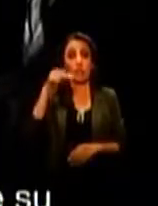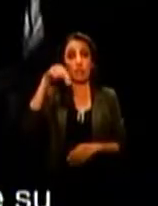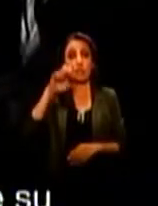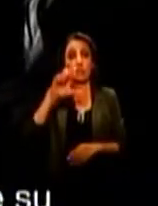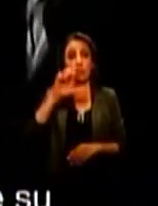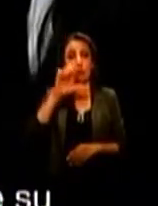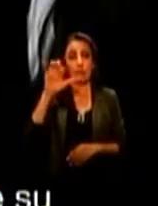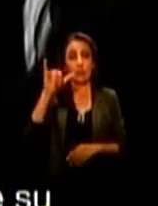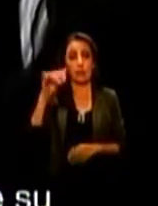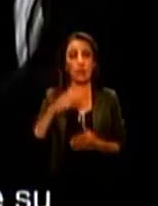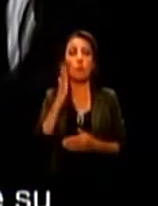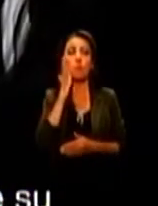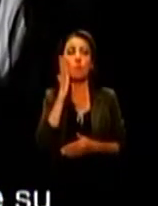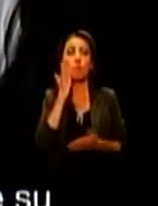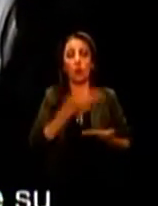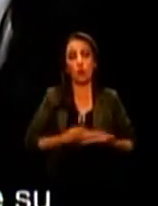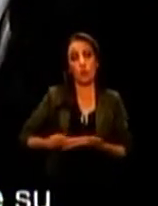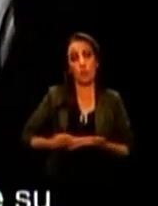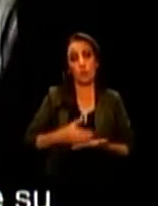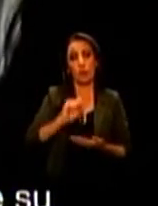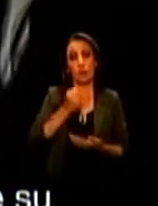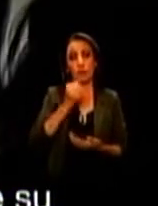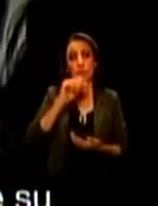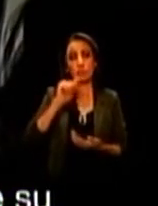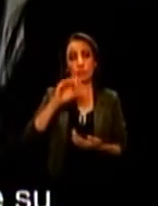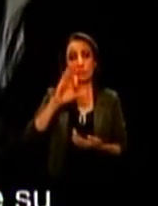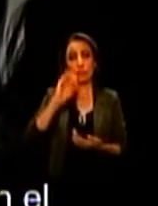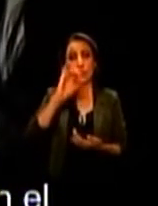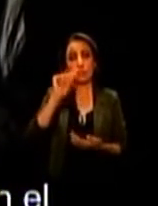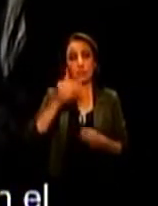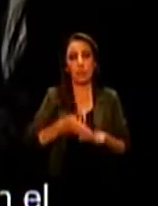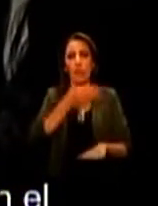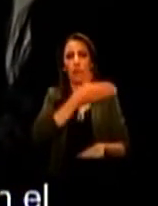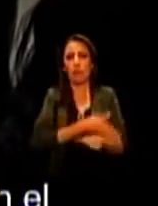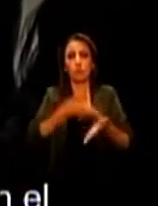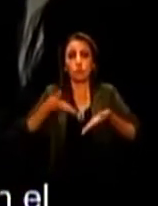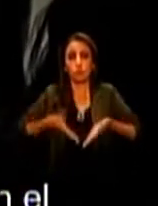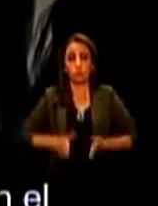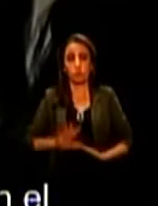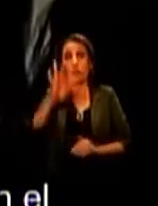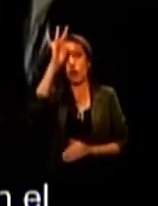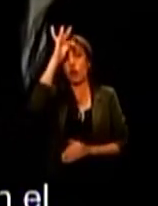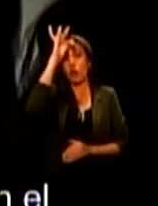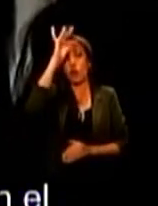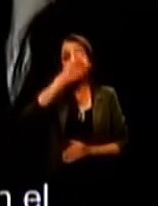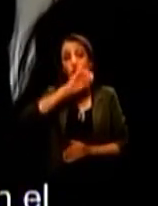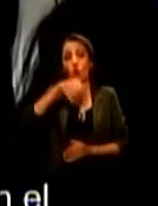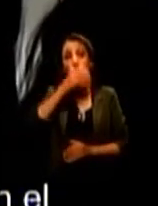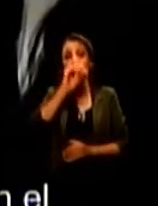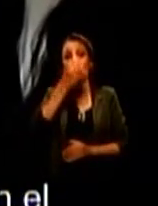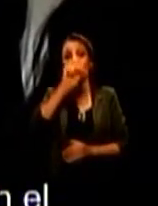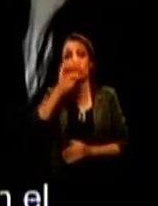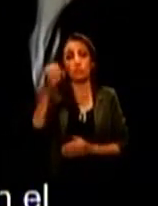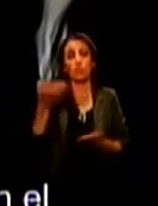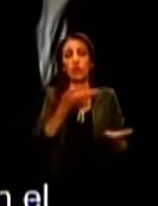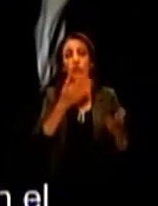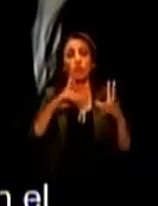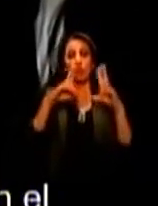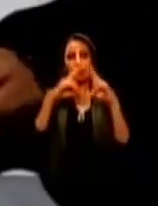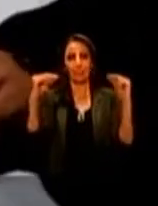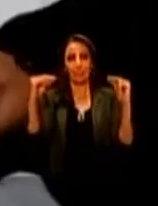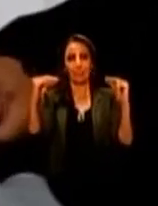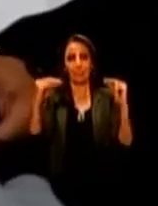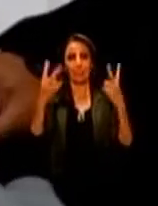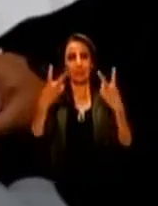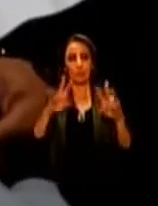Ella es Nelly González, madre de su pequeña Sandy Amelia, quien nació hace pocas horas en el Hospital General José María Velasco